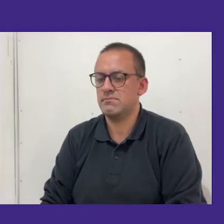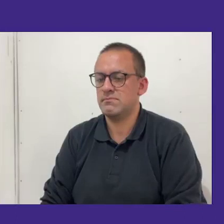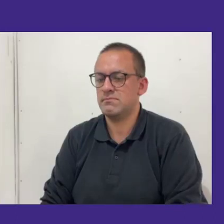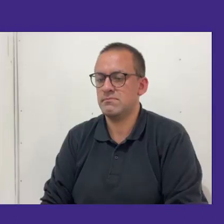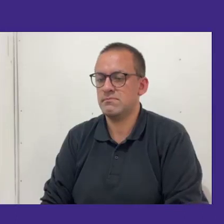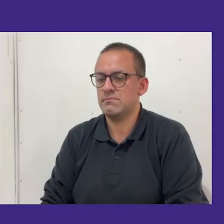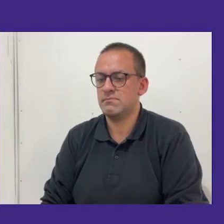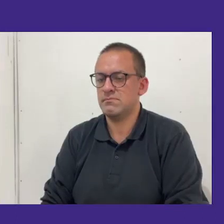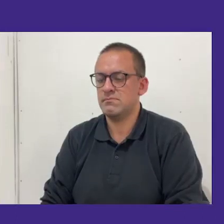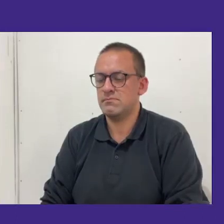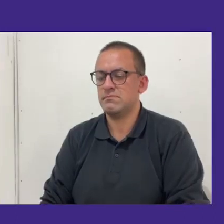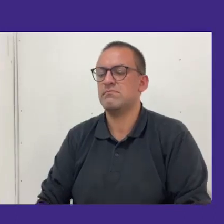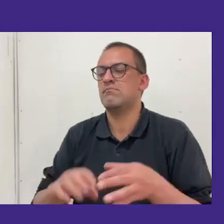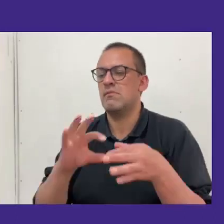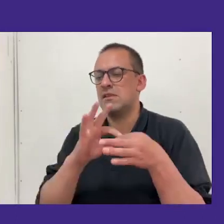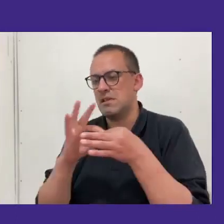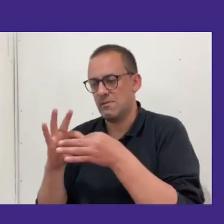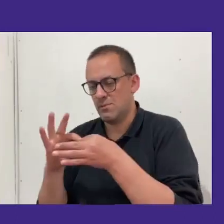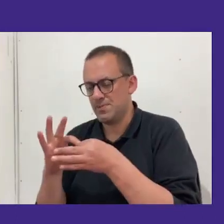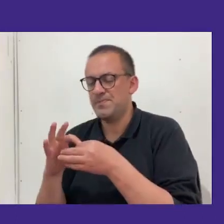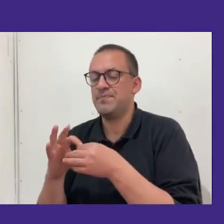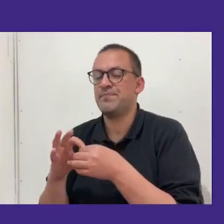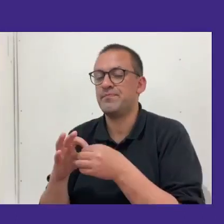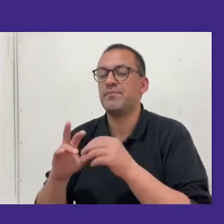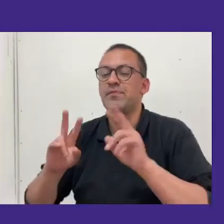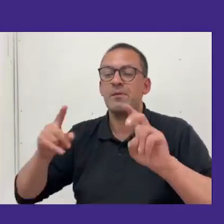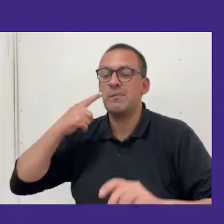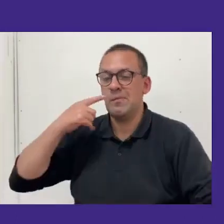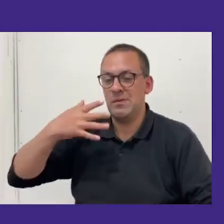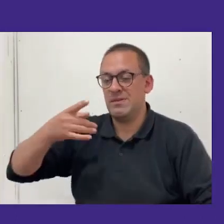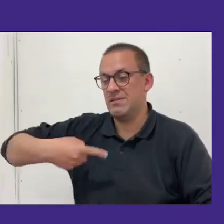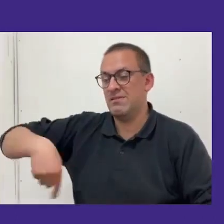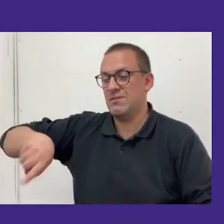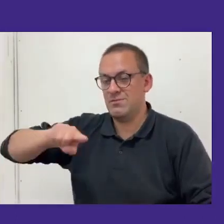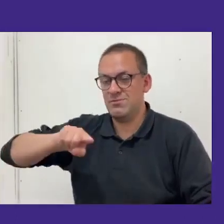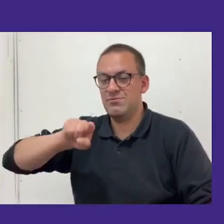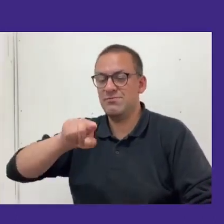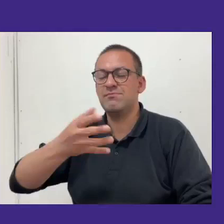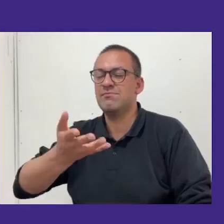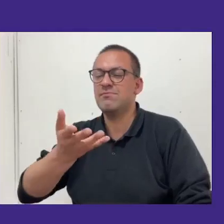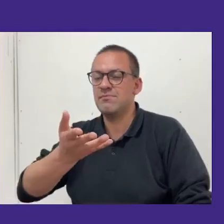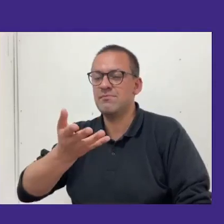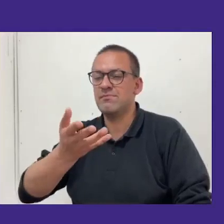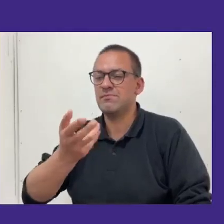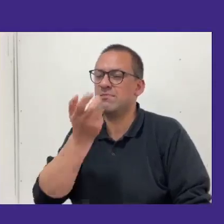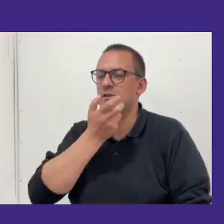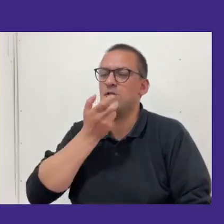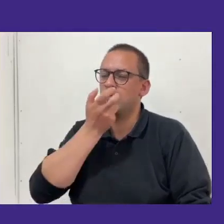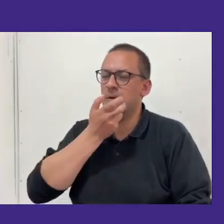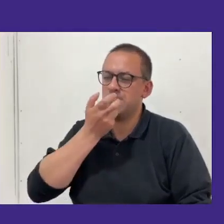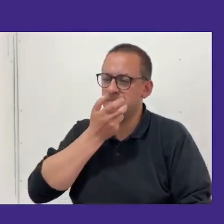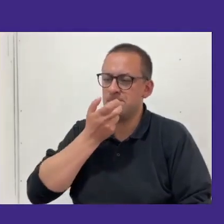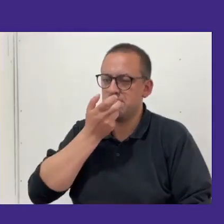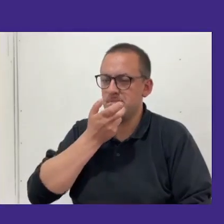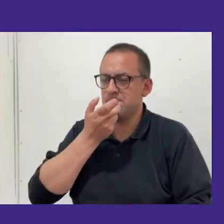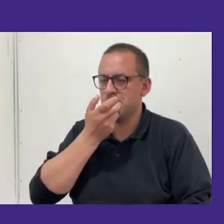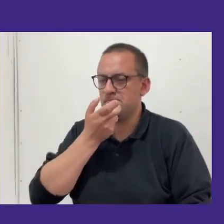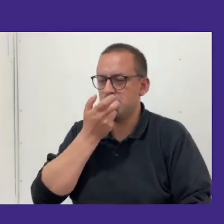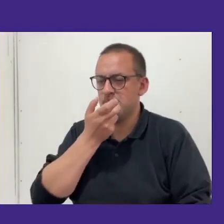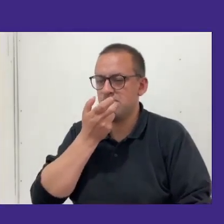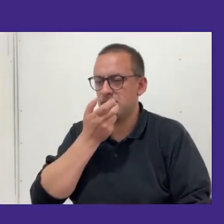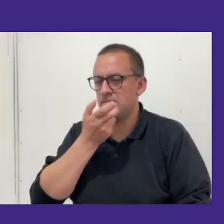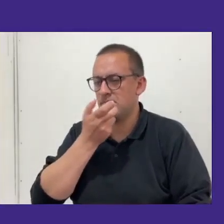Ya, seguimos entonces. Entonces, ahora algo relevante para nosotros acá era el idioma. Qué tan...